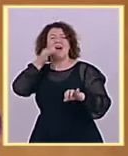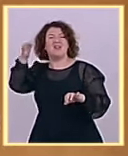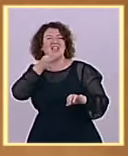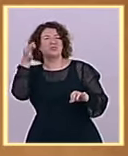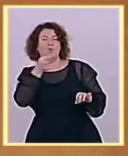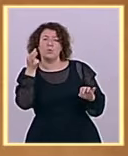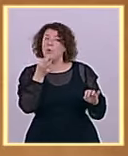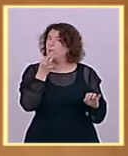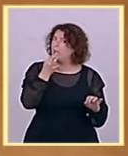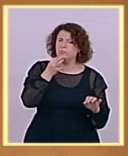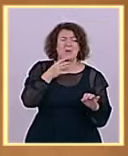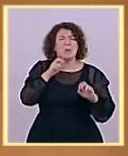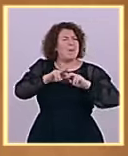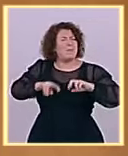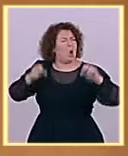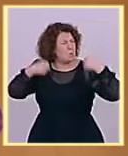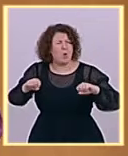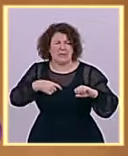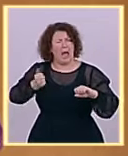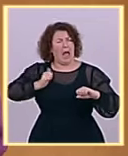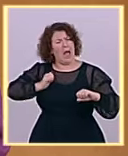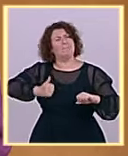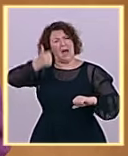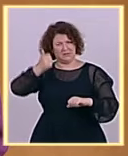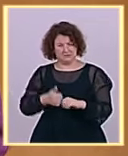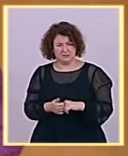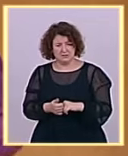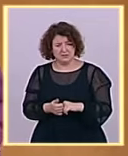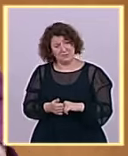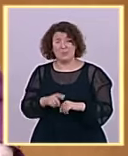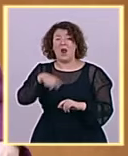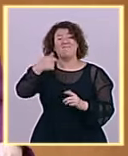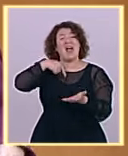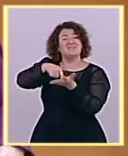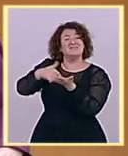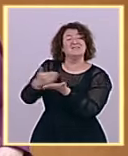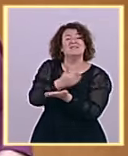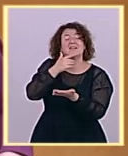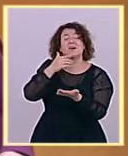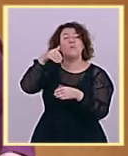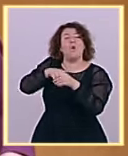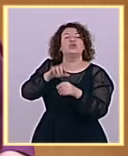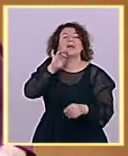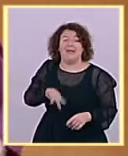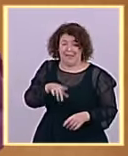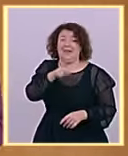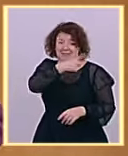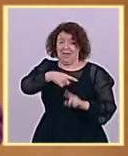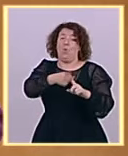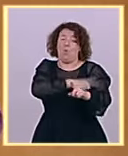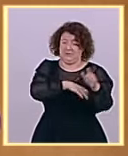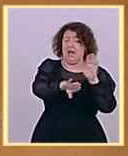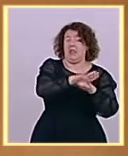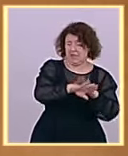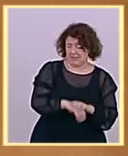tienen después el rédito electoral y, por tanto, el que se lleva, de alguna manera, el trabajo que ustedes desarrollan. Por